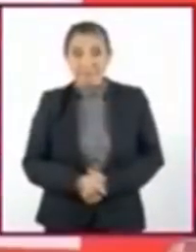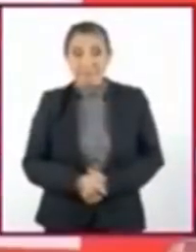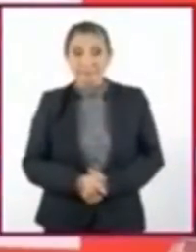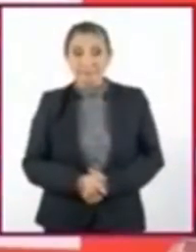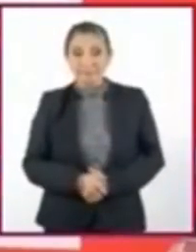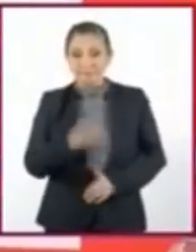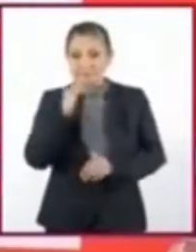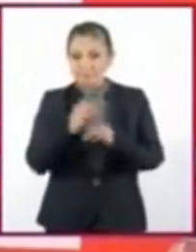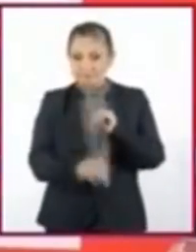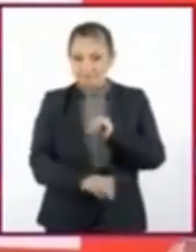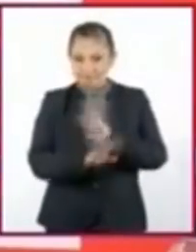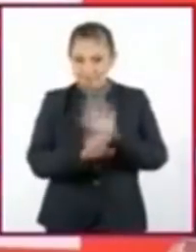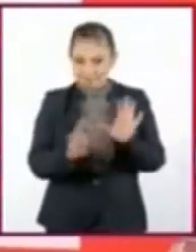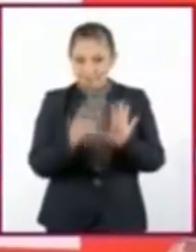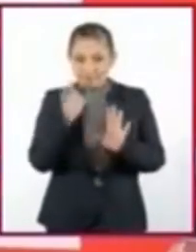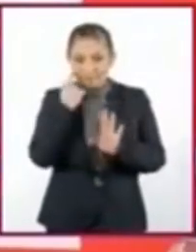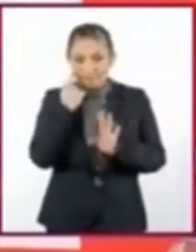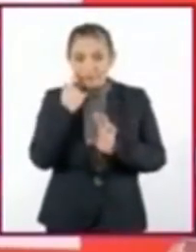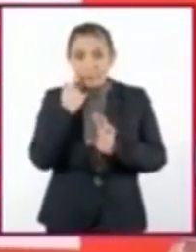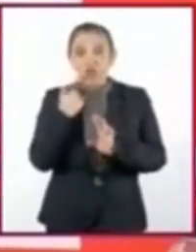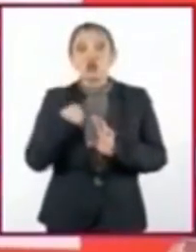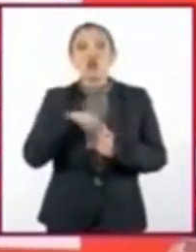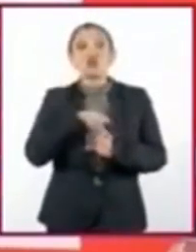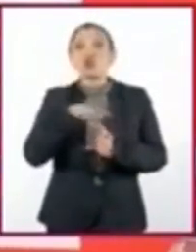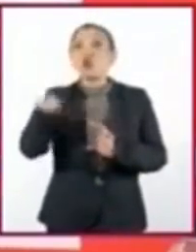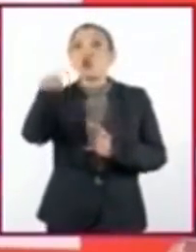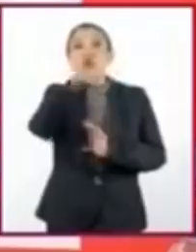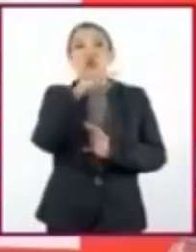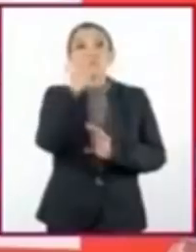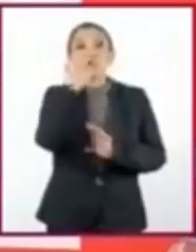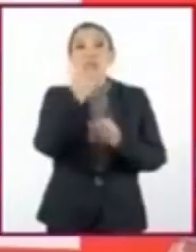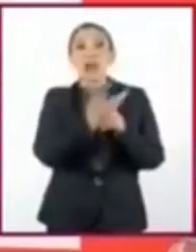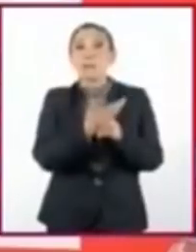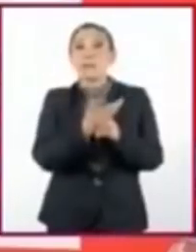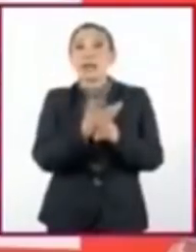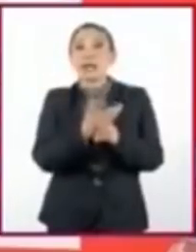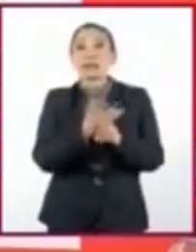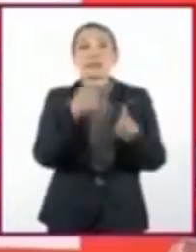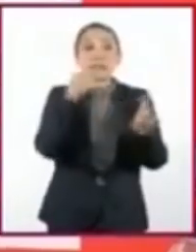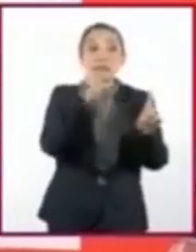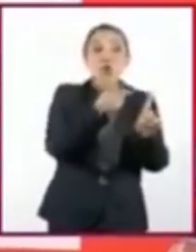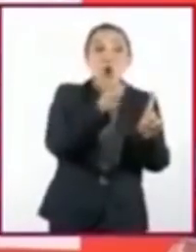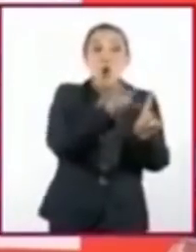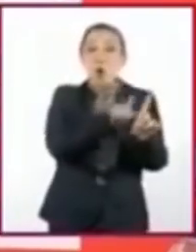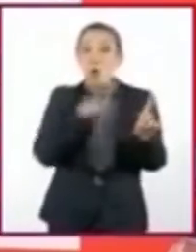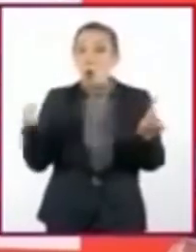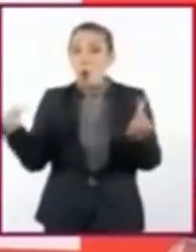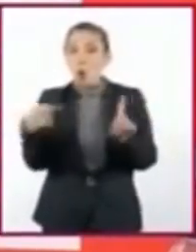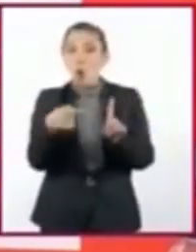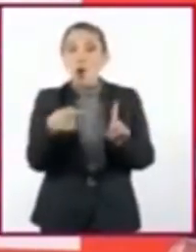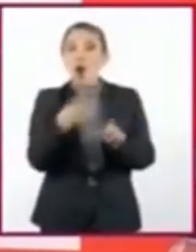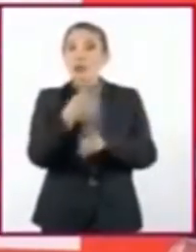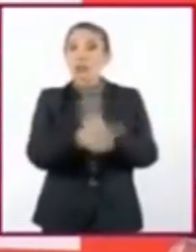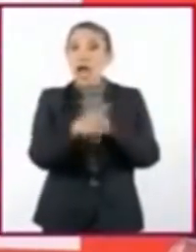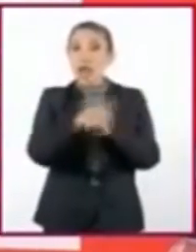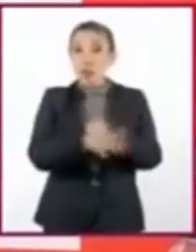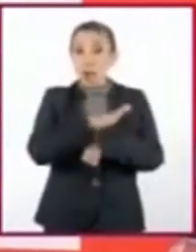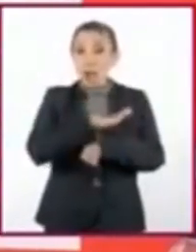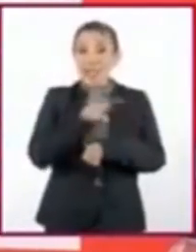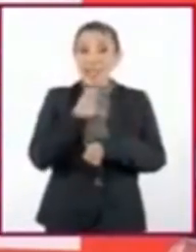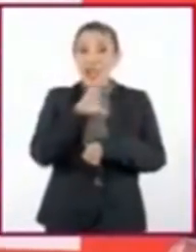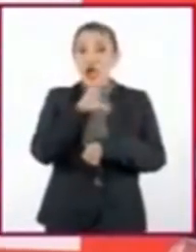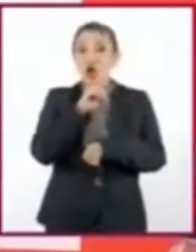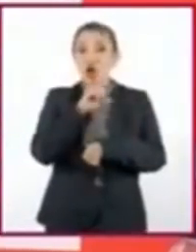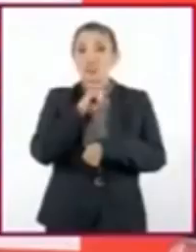Concluyamos. Somos responsables directos e indirectos de los daños que han sufrido los ecosistemas,